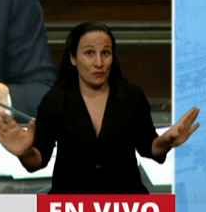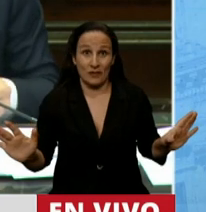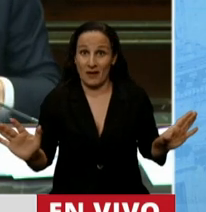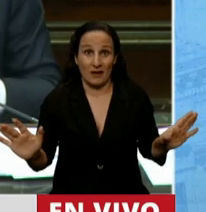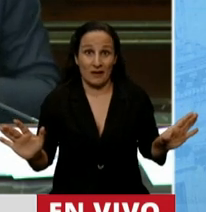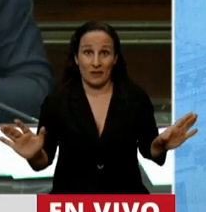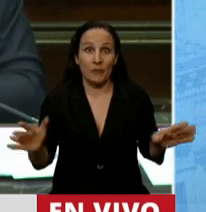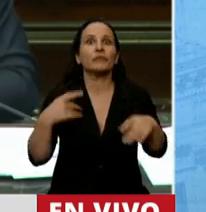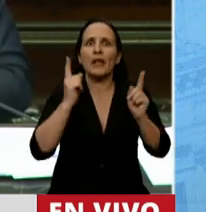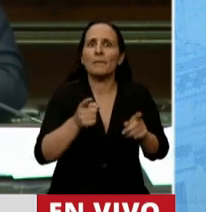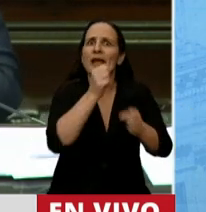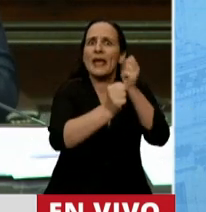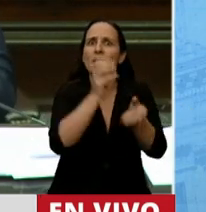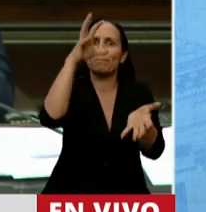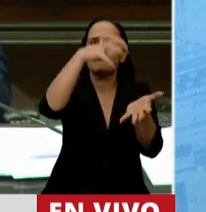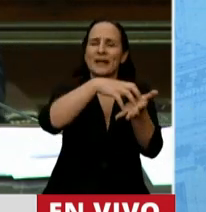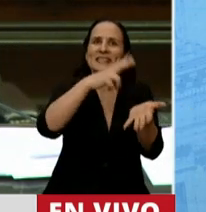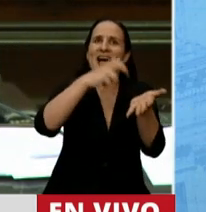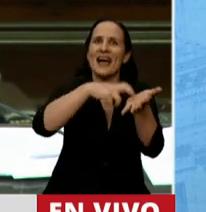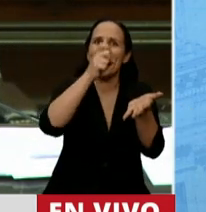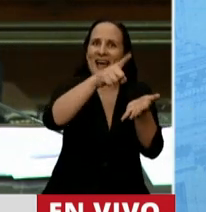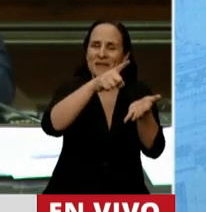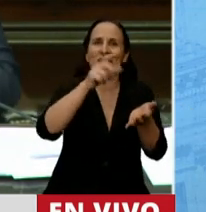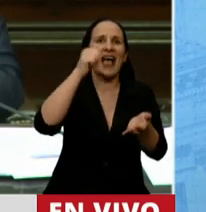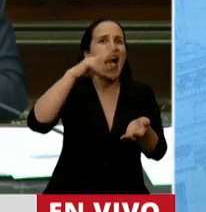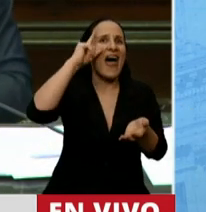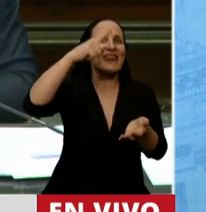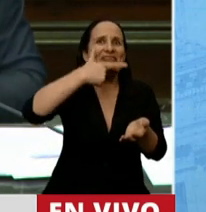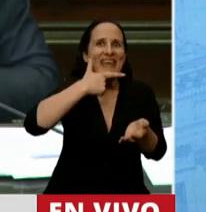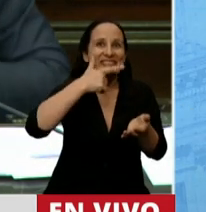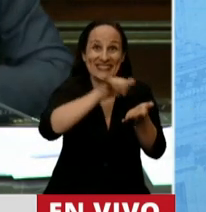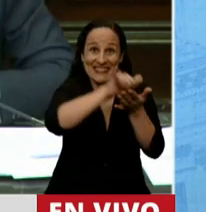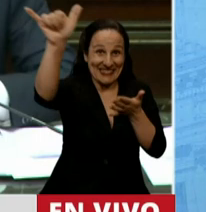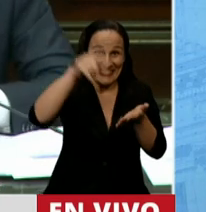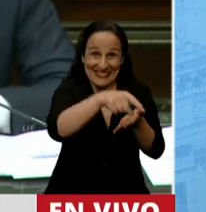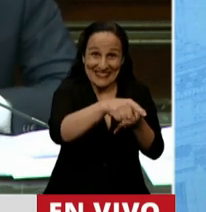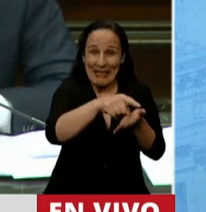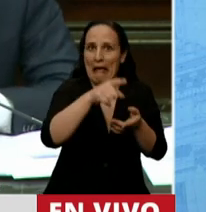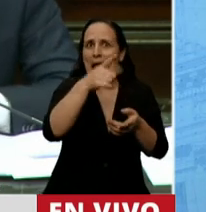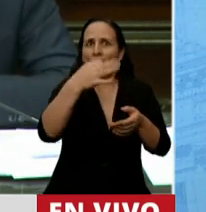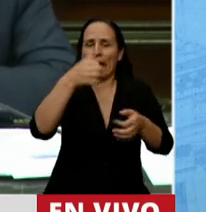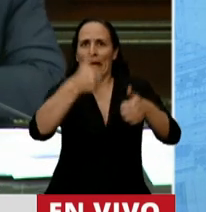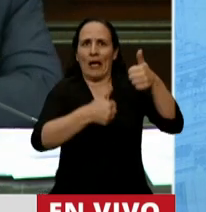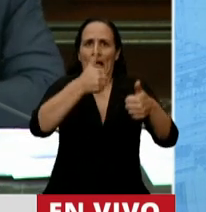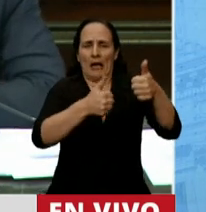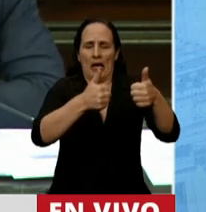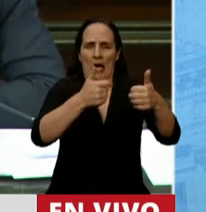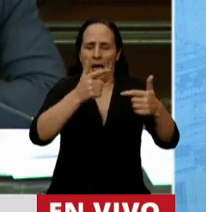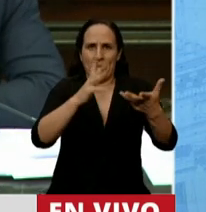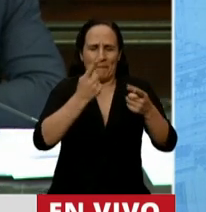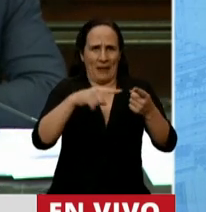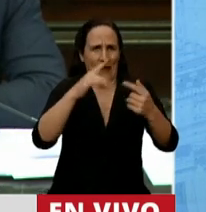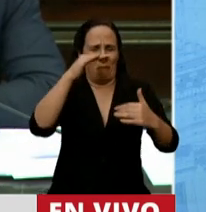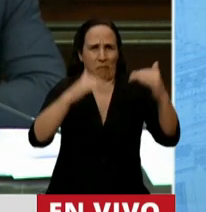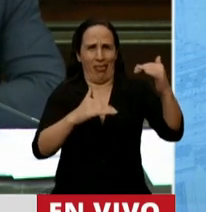por ejemplo, a una empresa salteña, que es Ambes Líneas Aéreas, que tiene que competir de manera absolutamente desleal con nuestras